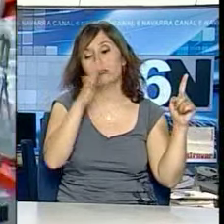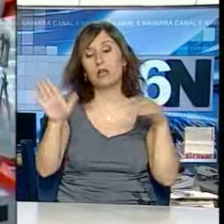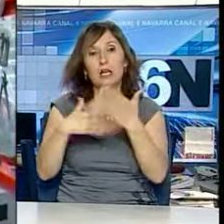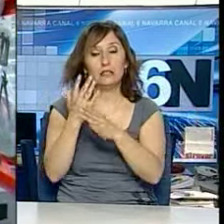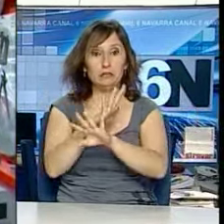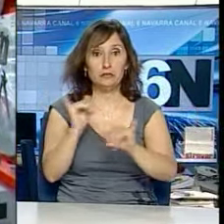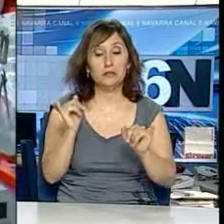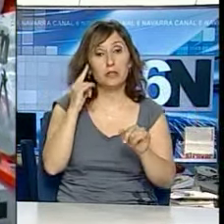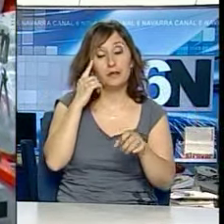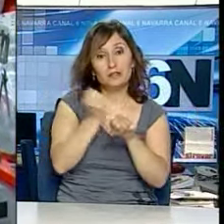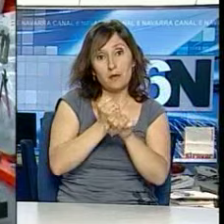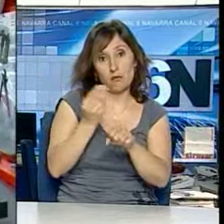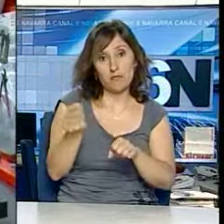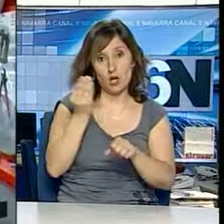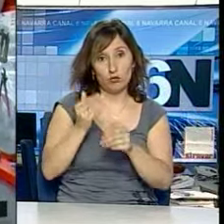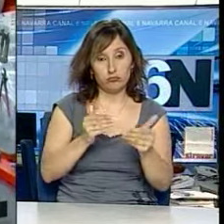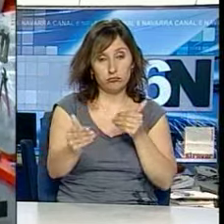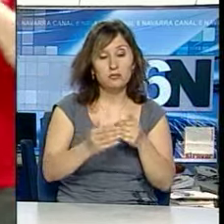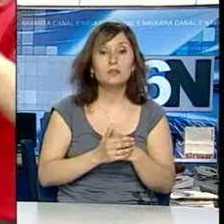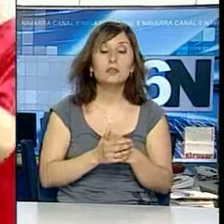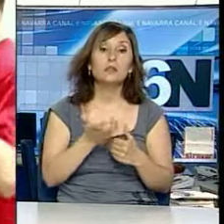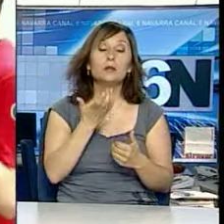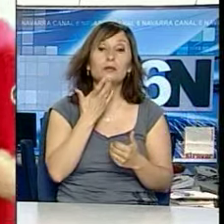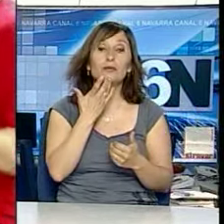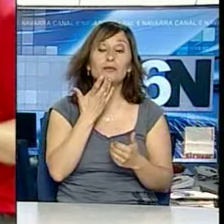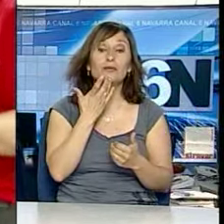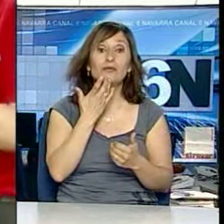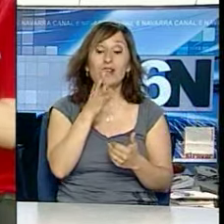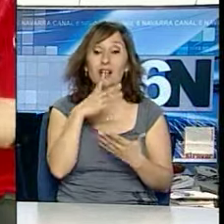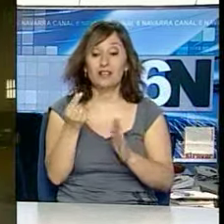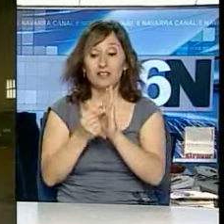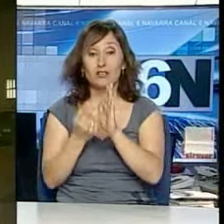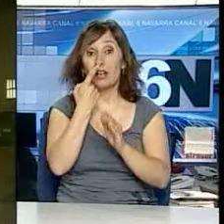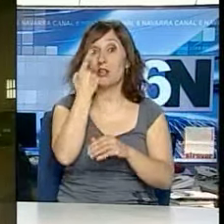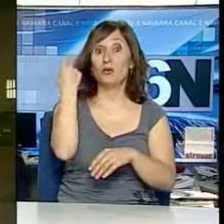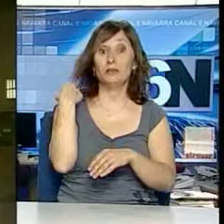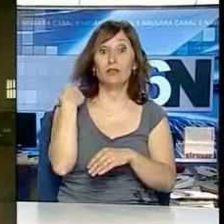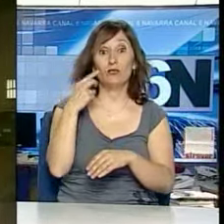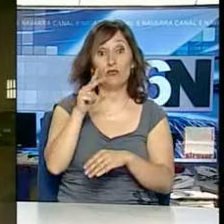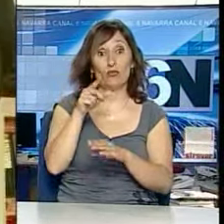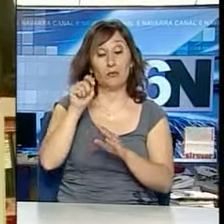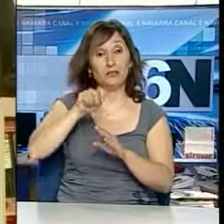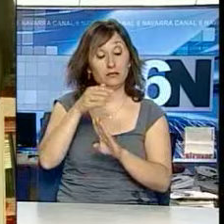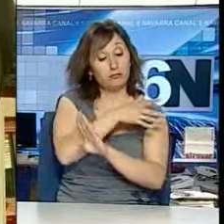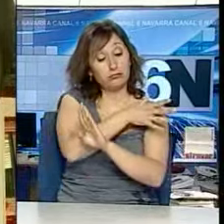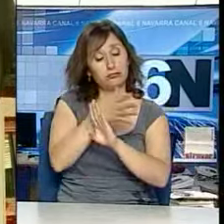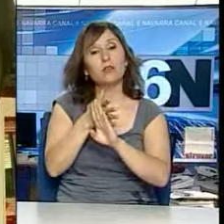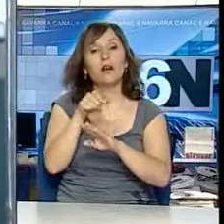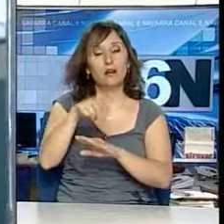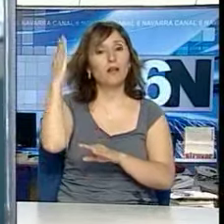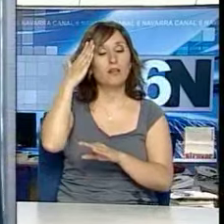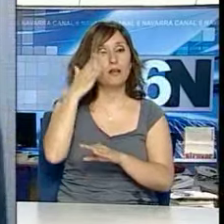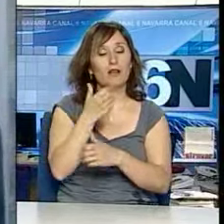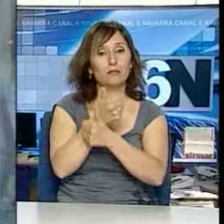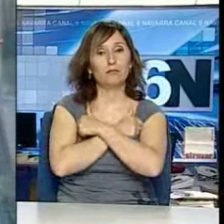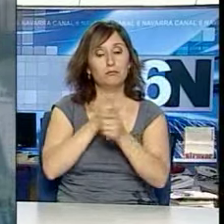recuperación del empleo en Navarra. Eso sí, si comparamos las cifras con las registradas el año pasado, en los últimos 12 meses el paro ha aumentado en Navarra 1